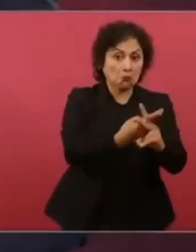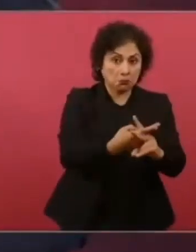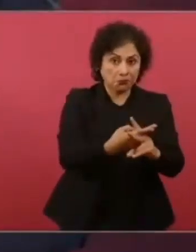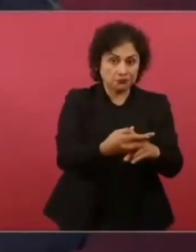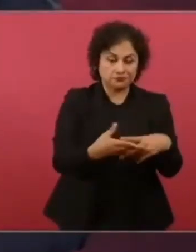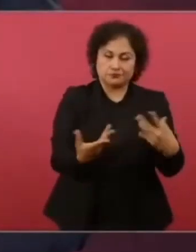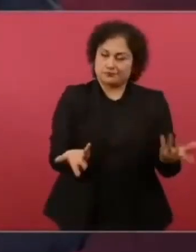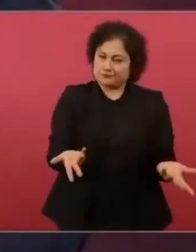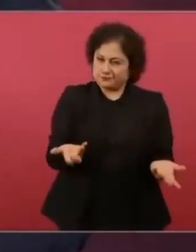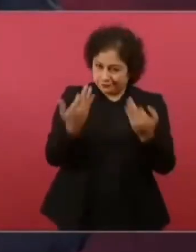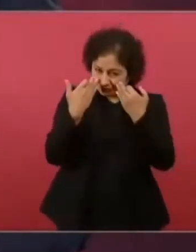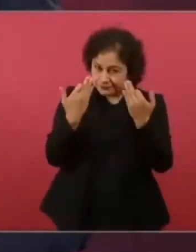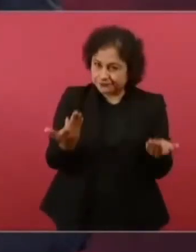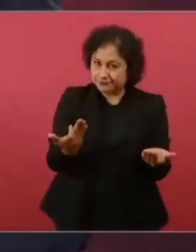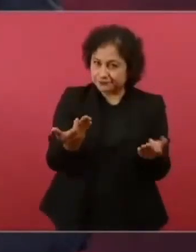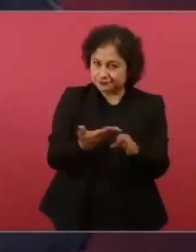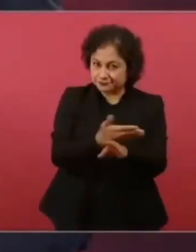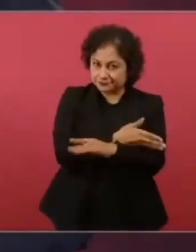no dar pie